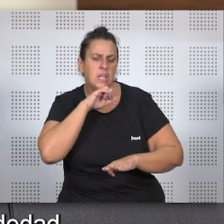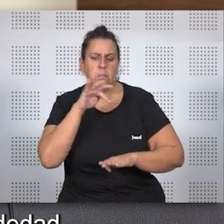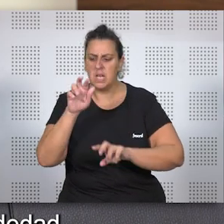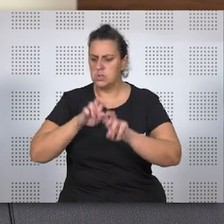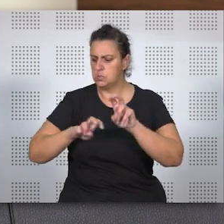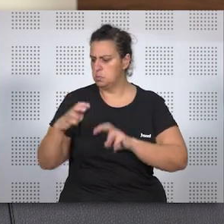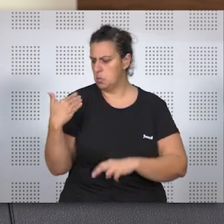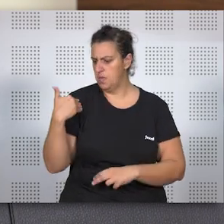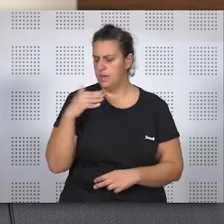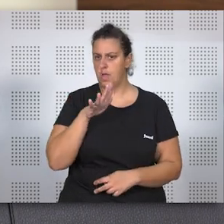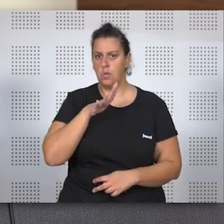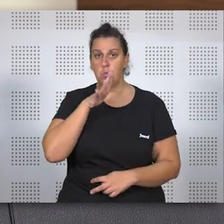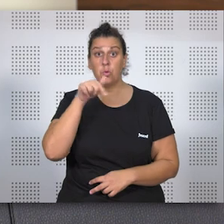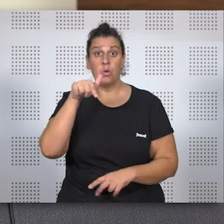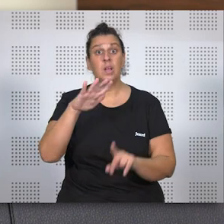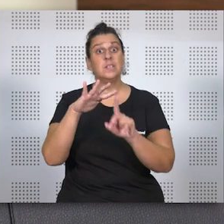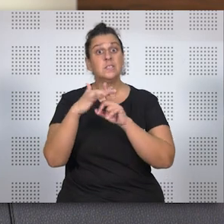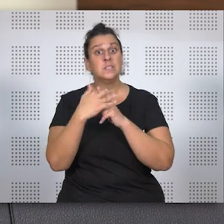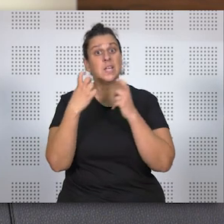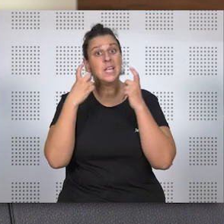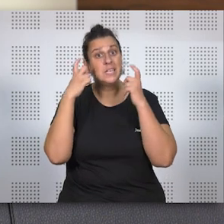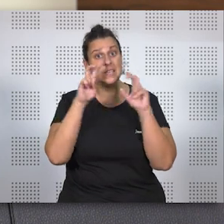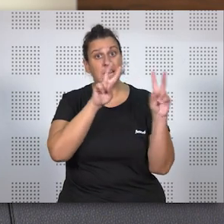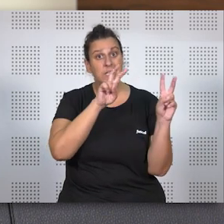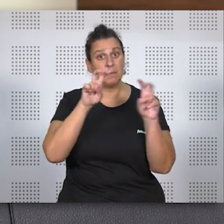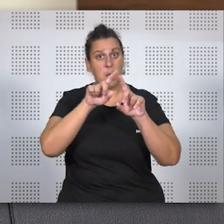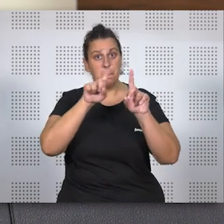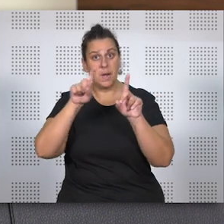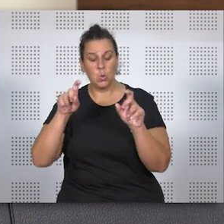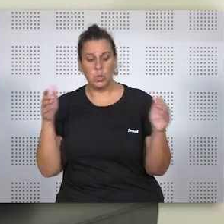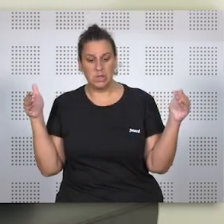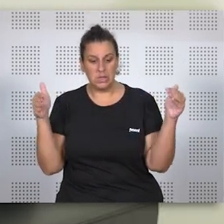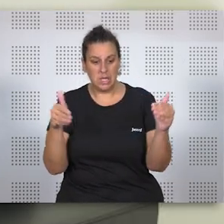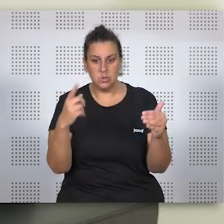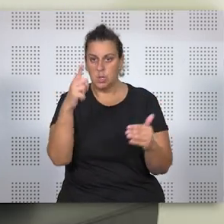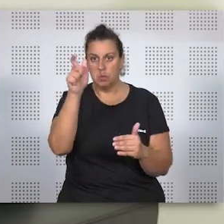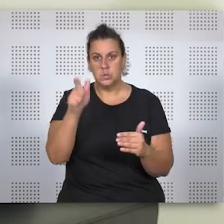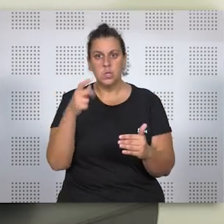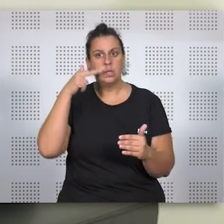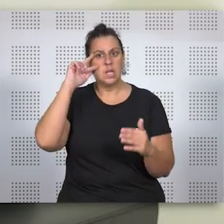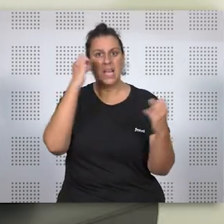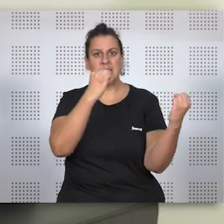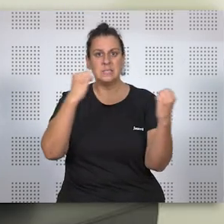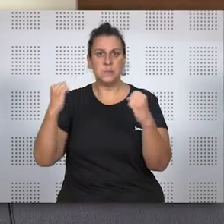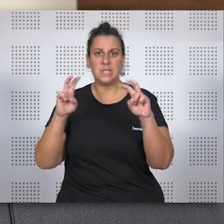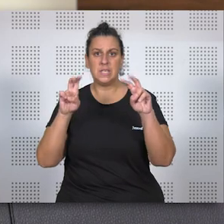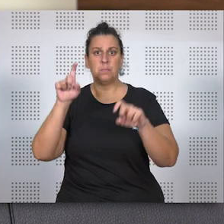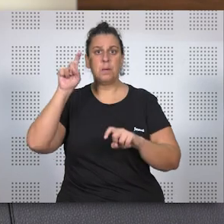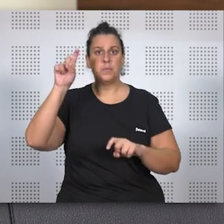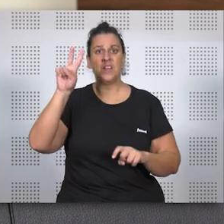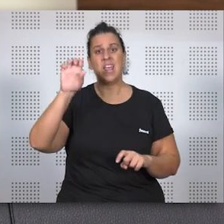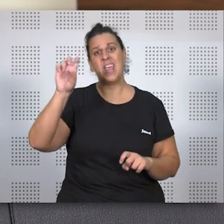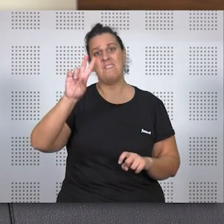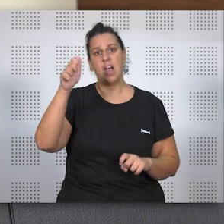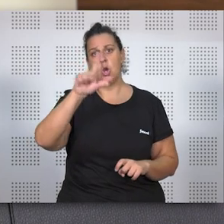modificado. En este caso vamos a intentar abordar todas estas preguntas con una persona experta en la materia, que es la profesora Eva López